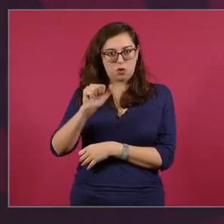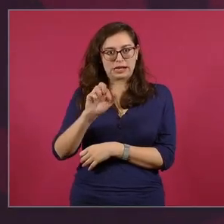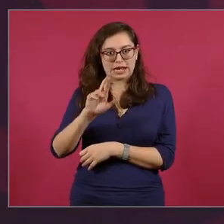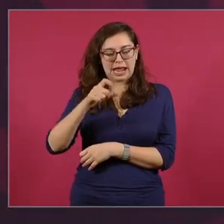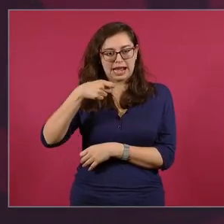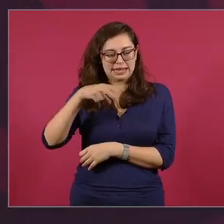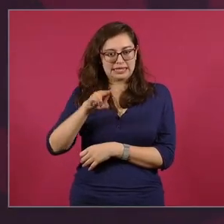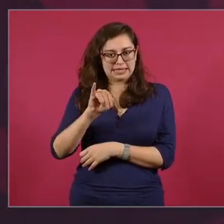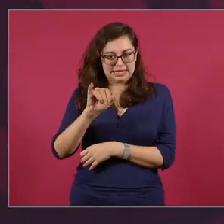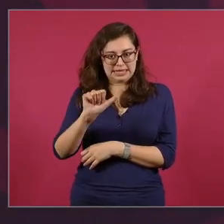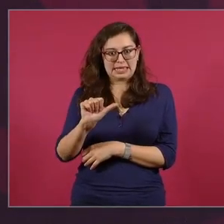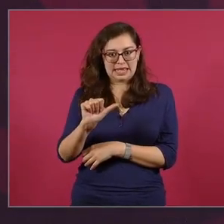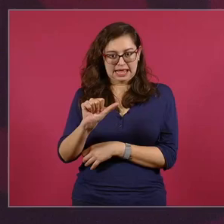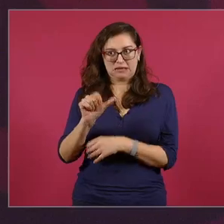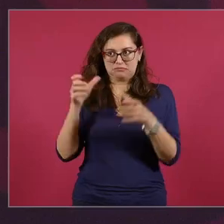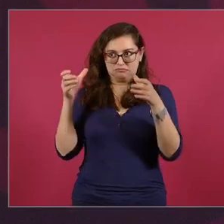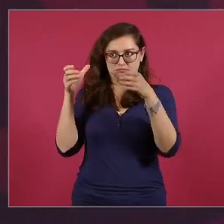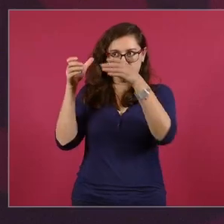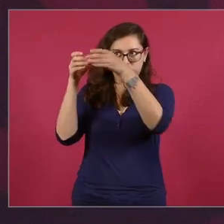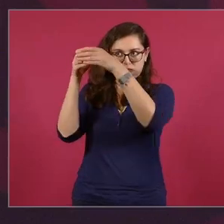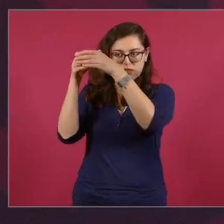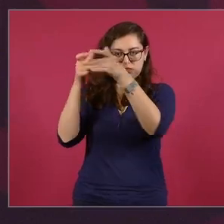los monarcas